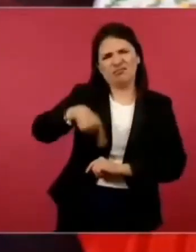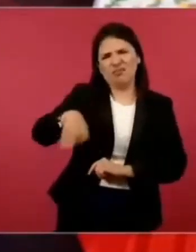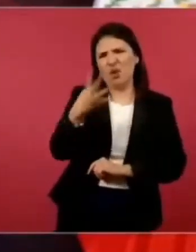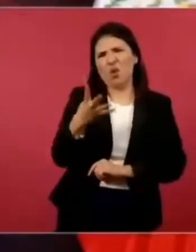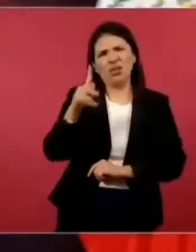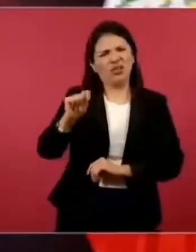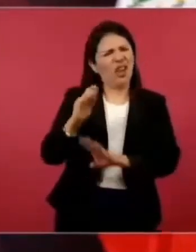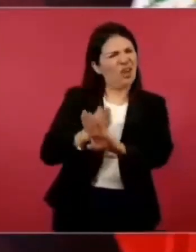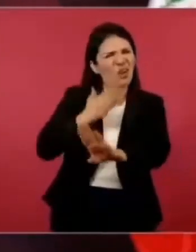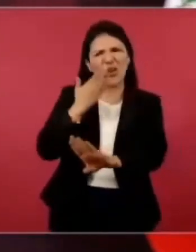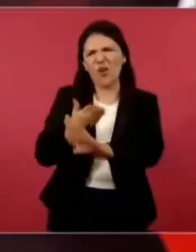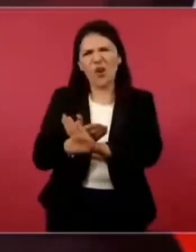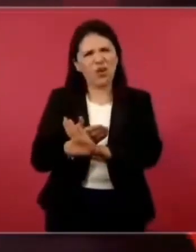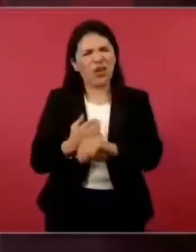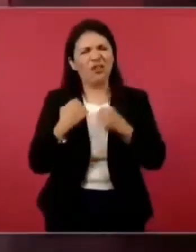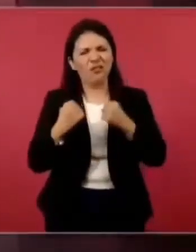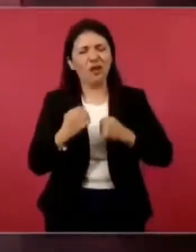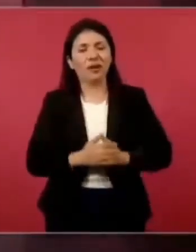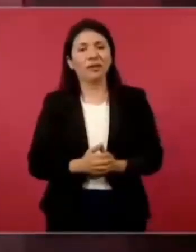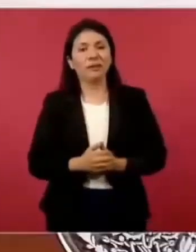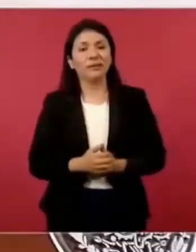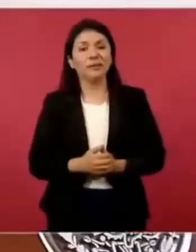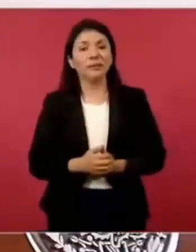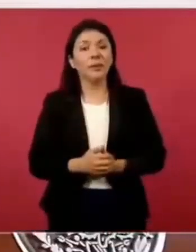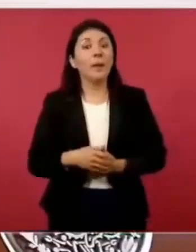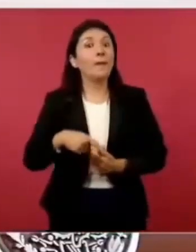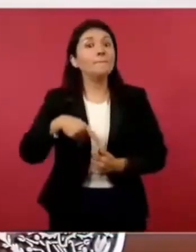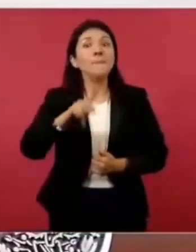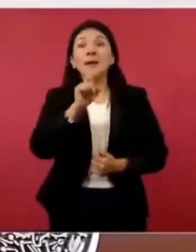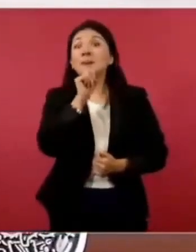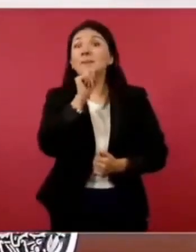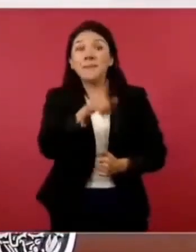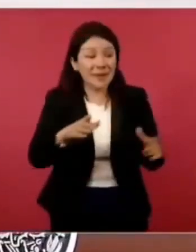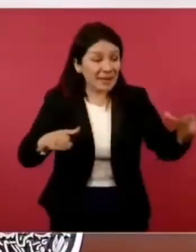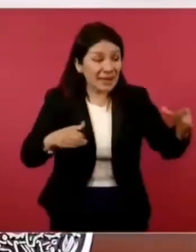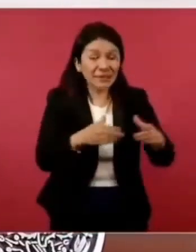pero acá sí, la misma familia,